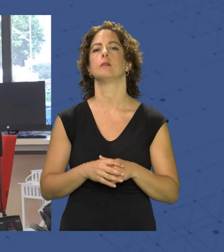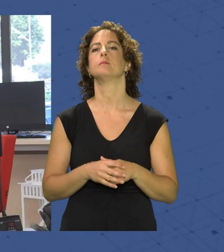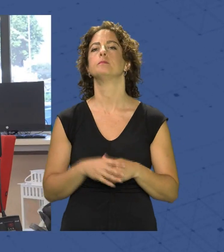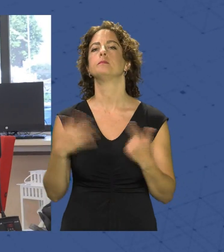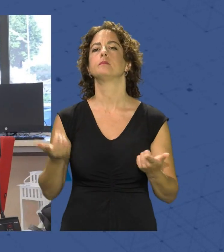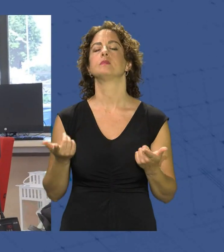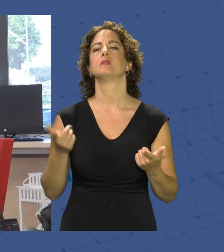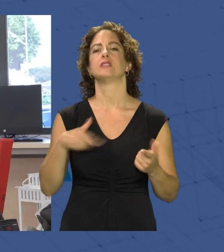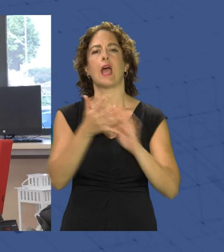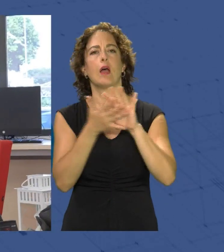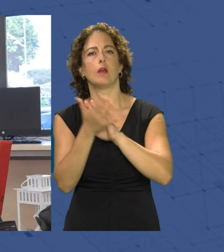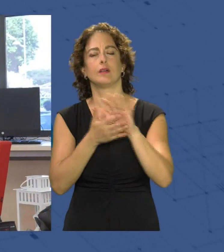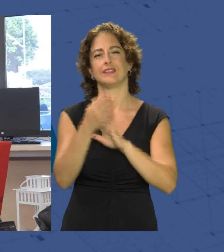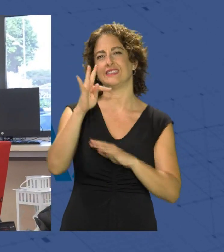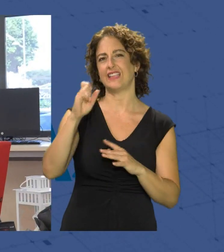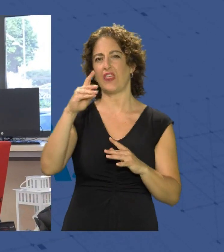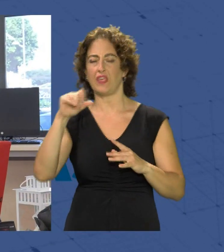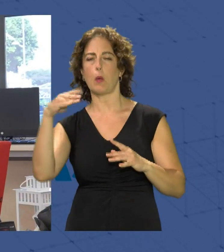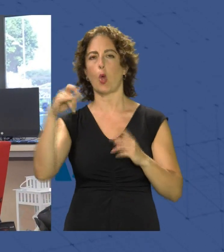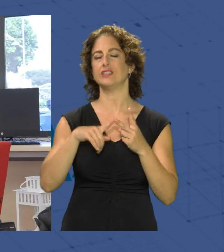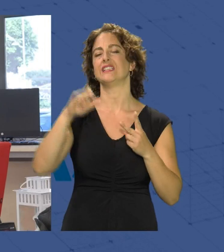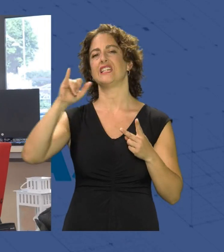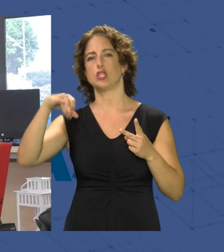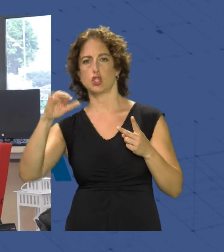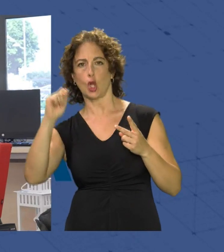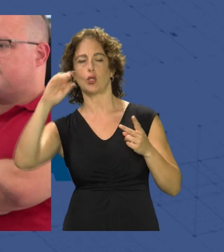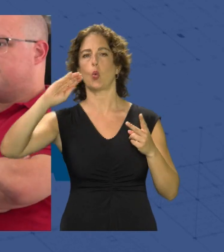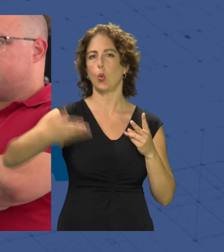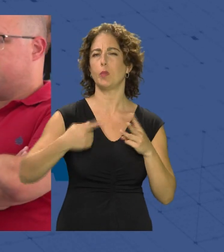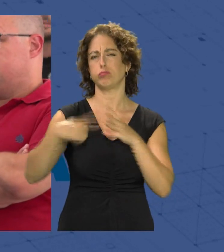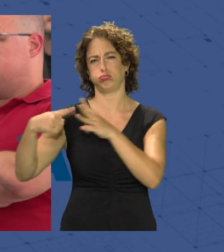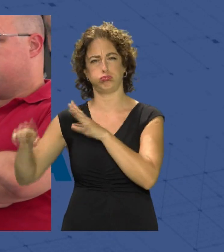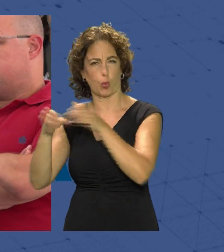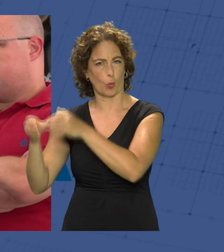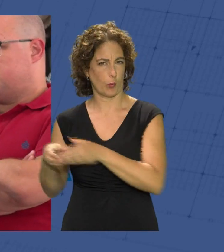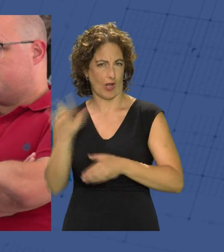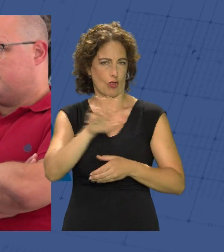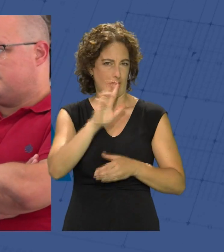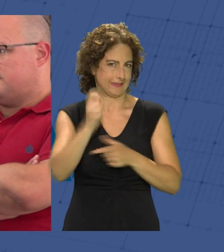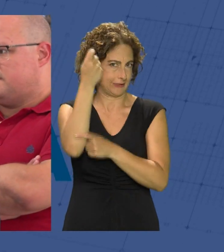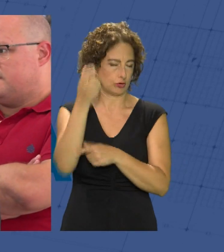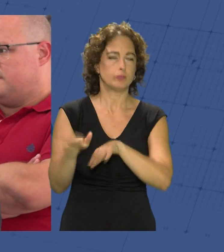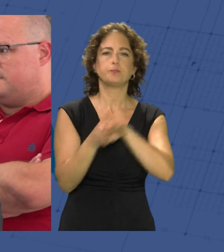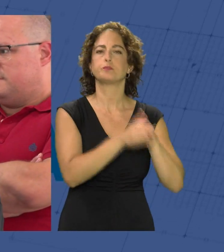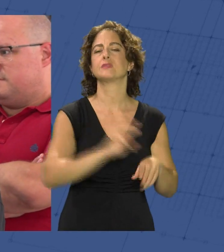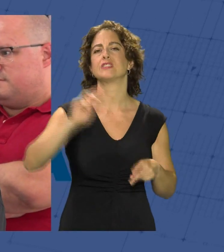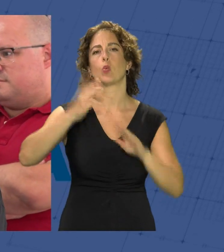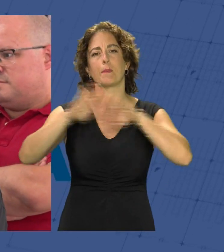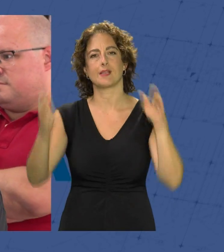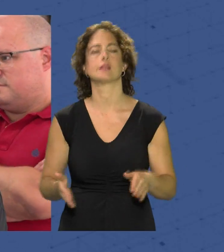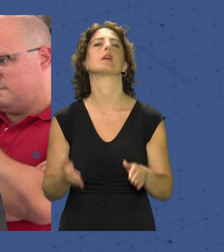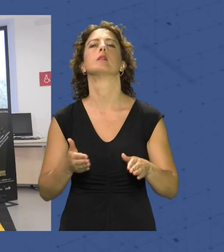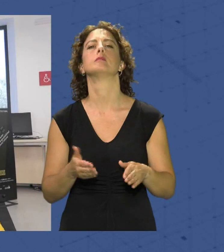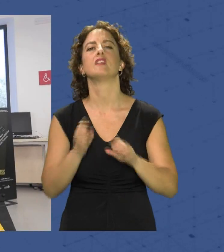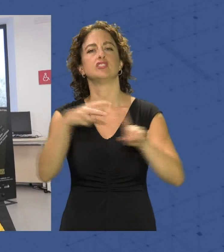se habló sobre Teddy Boys Insólito Club y las diversas formaciones que han triunfado en el programa nacional en una segunda mesa redonda se cambió la